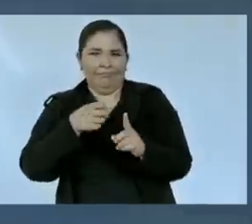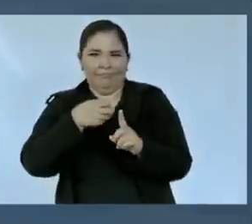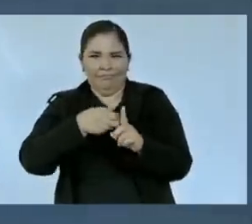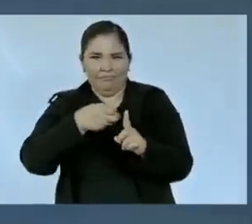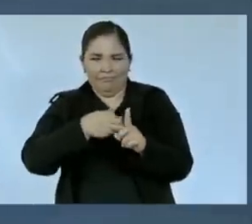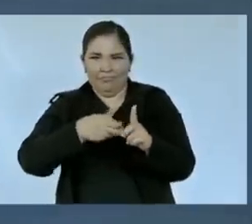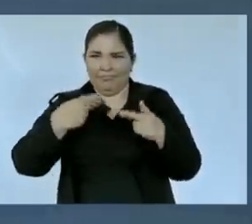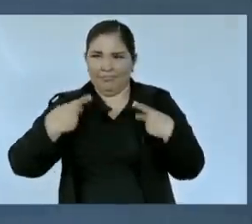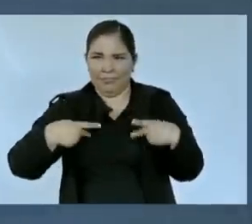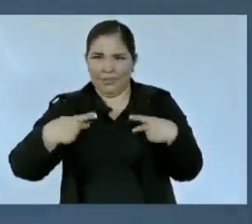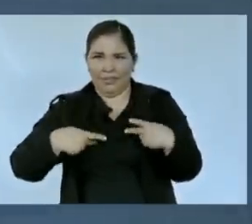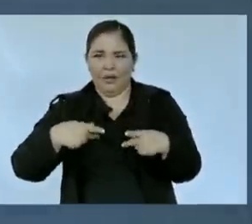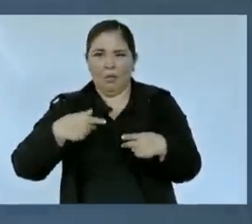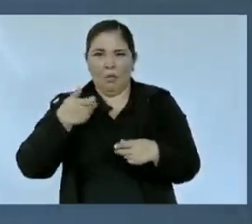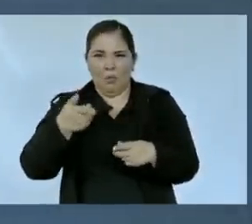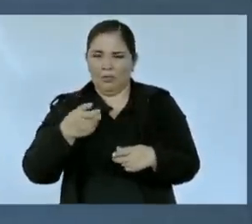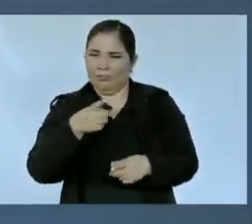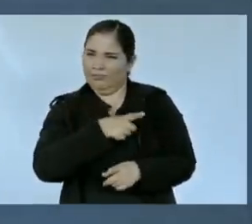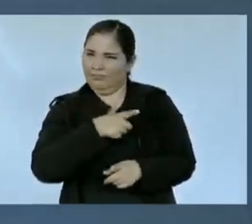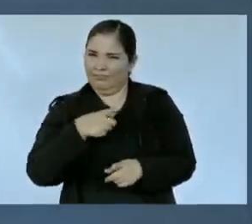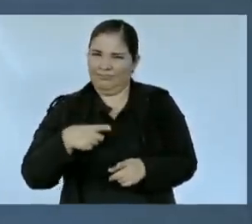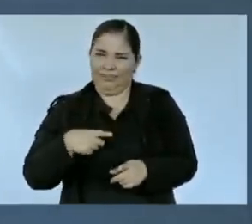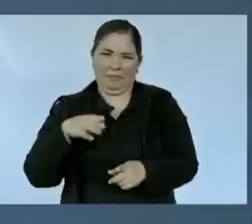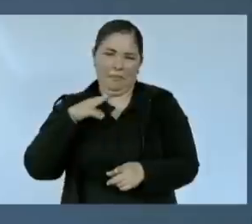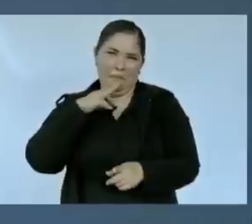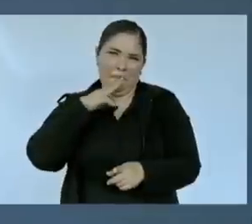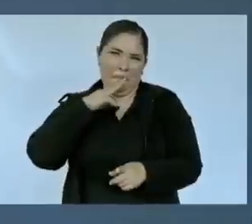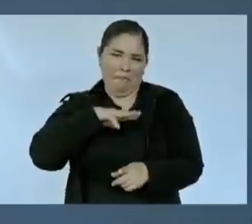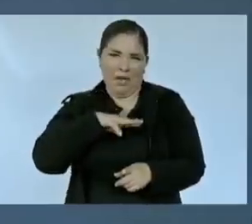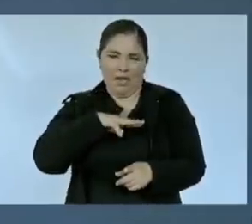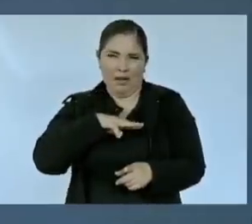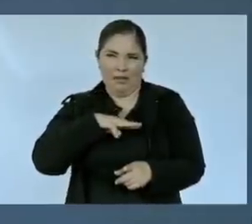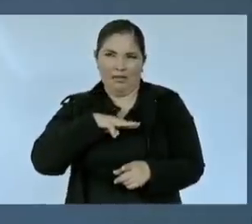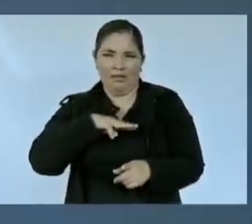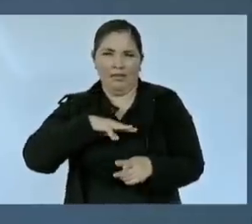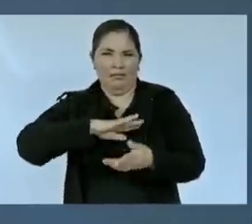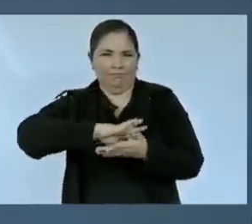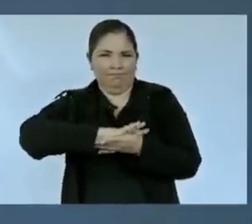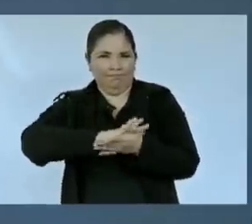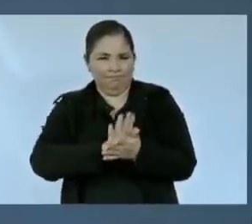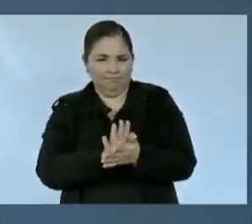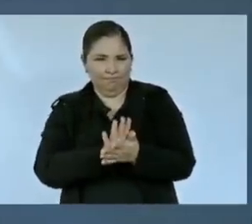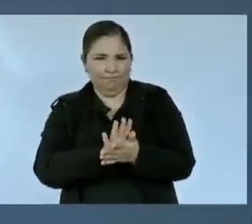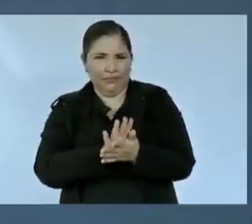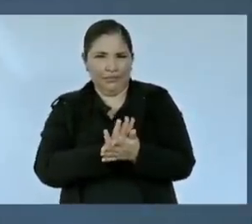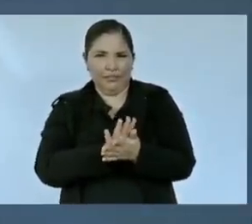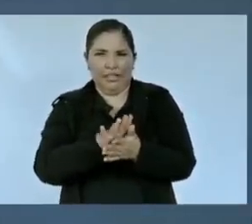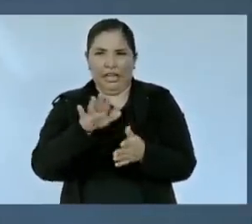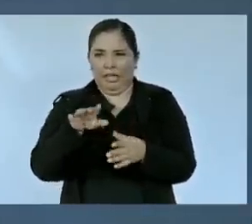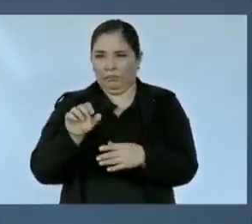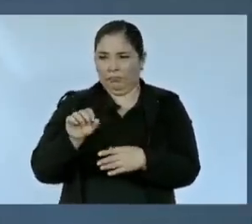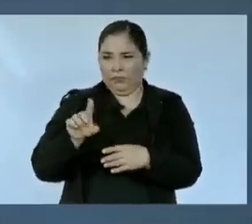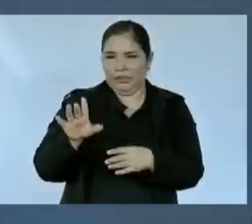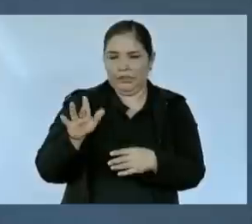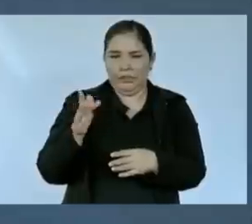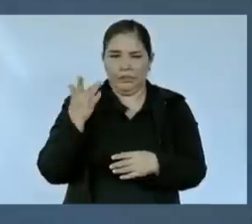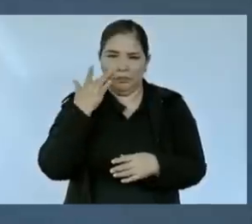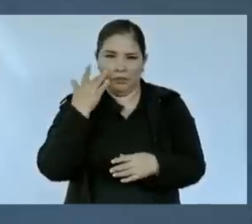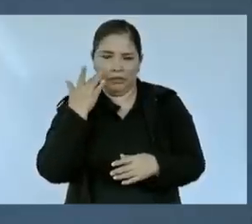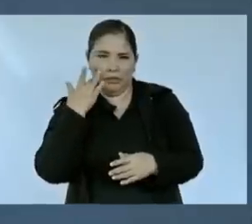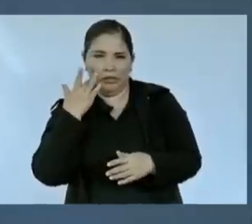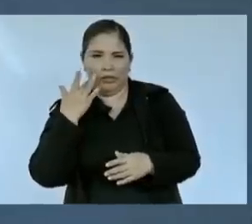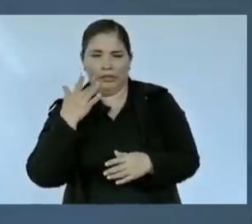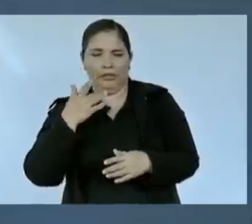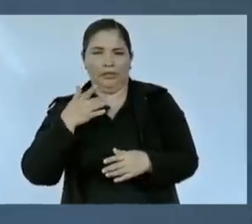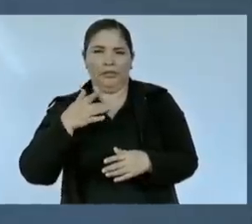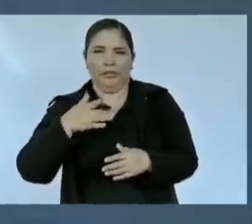todos reprobar el racismo el clasismo la discriminación